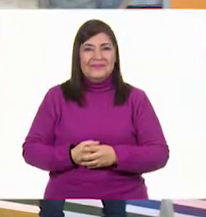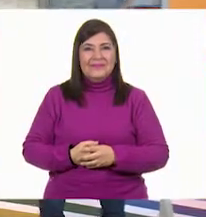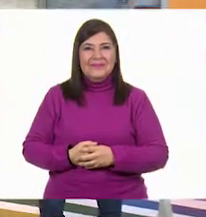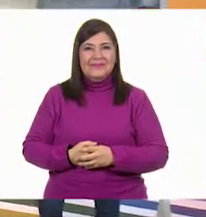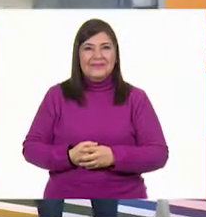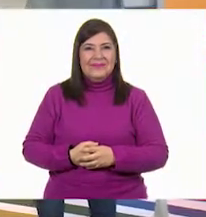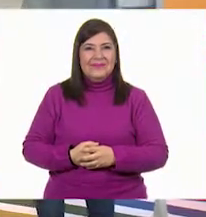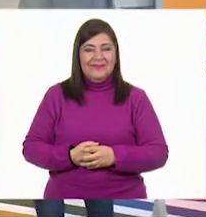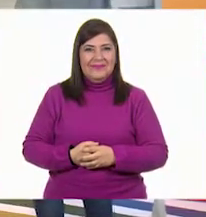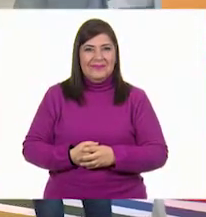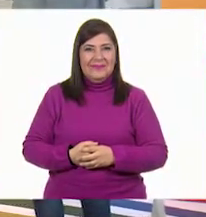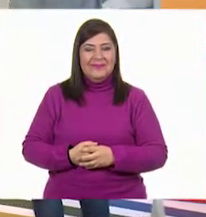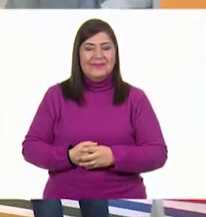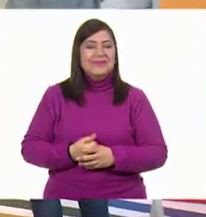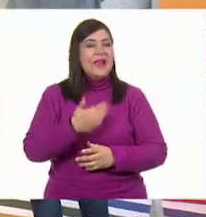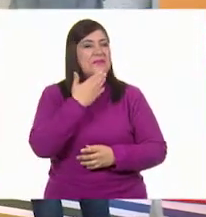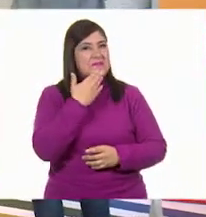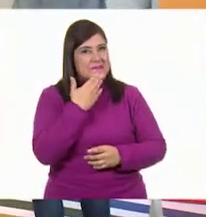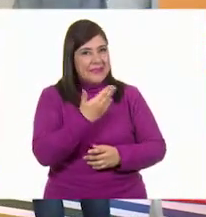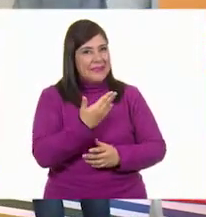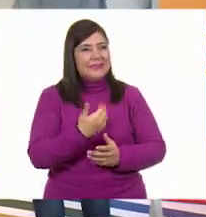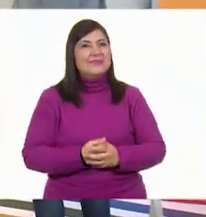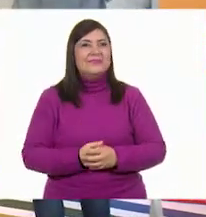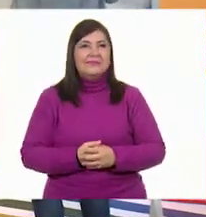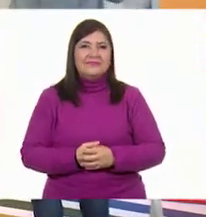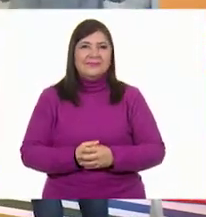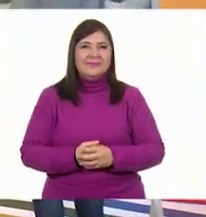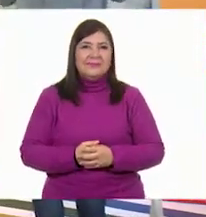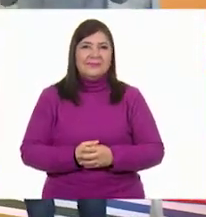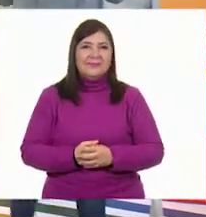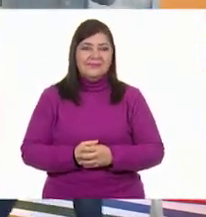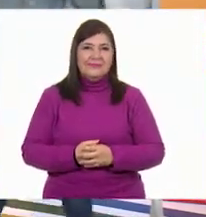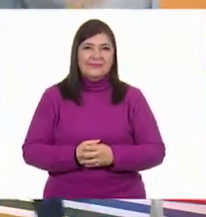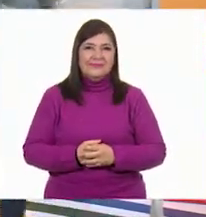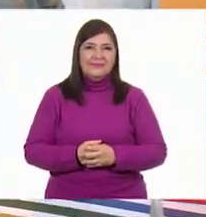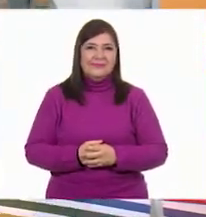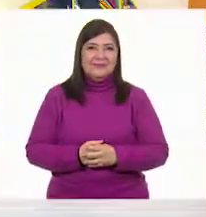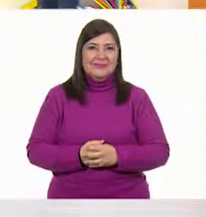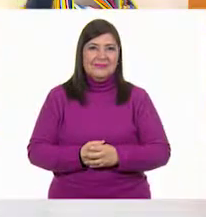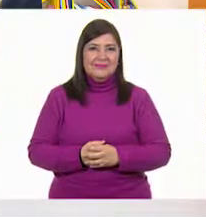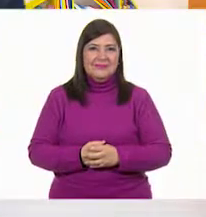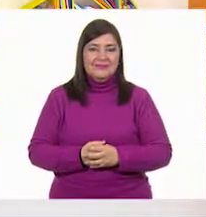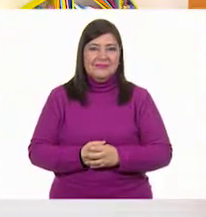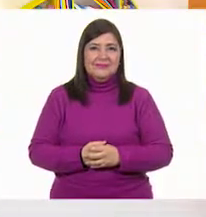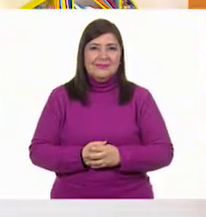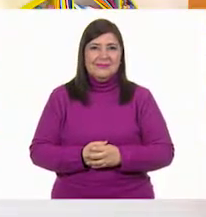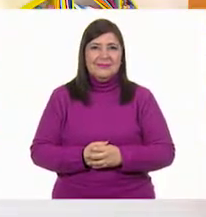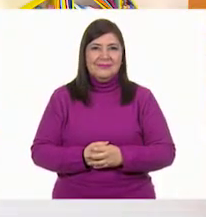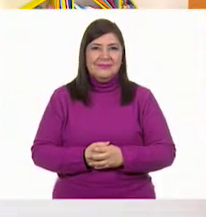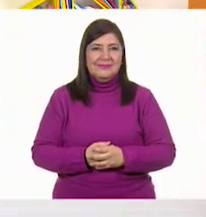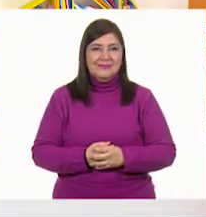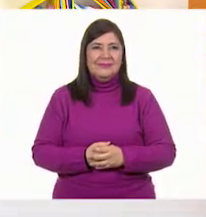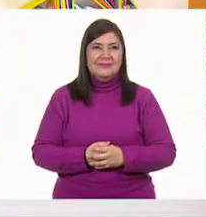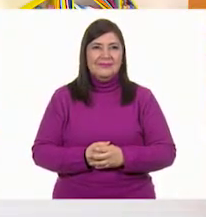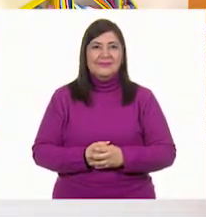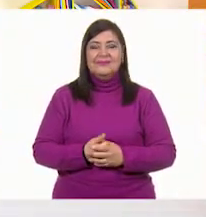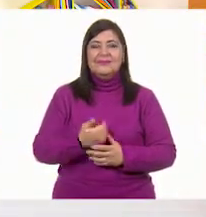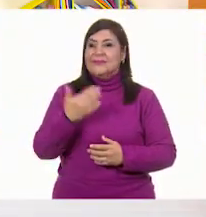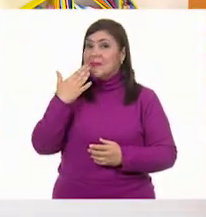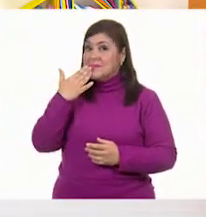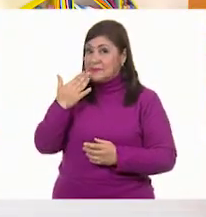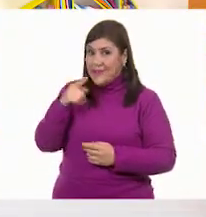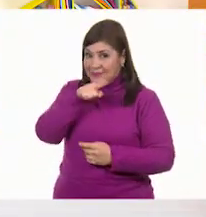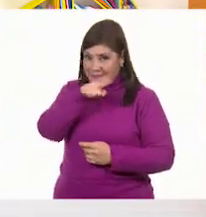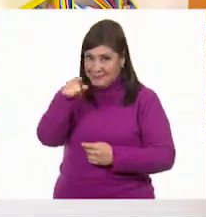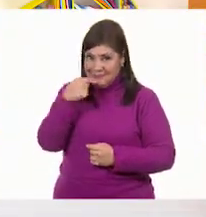Subimos, ponemos. Excelente. Y acá. Y a ver. Muy bien,